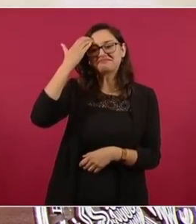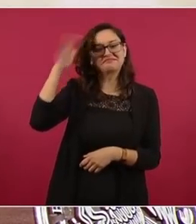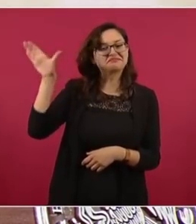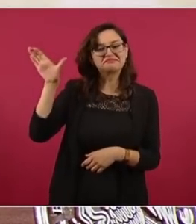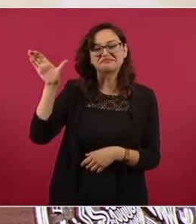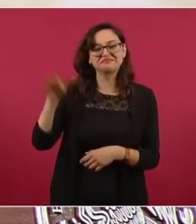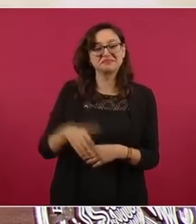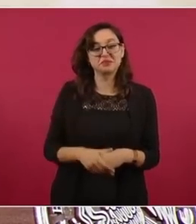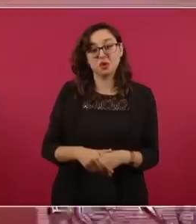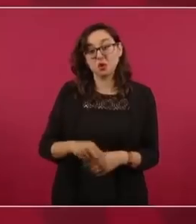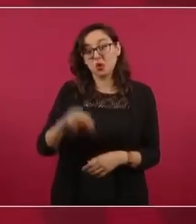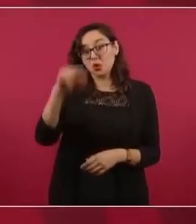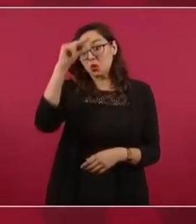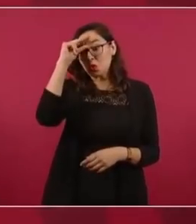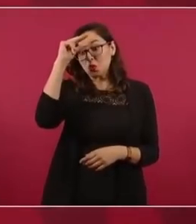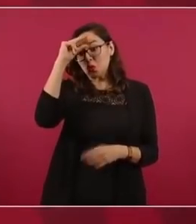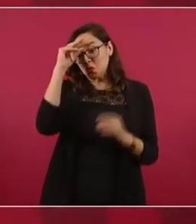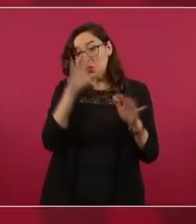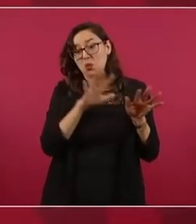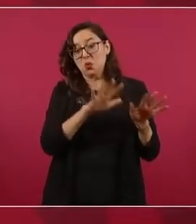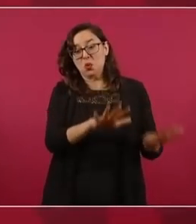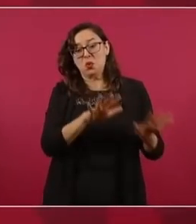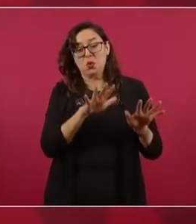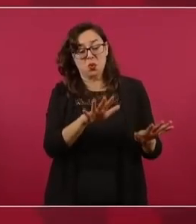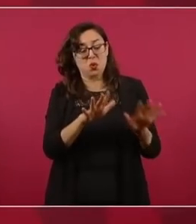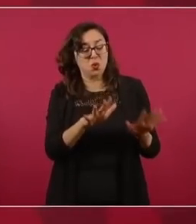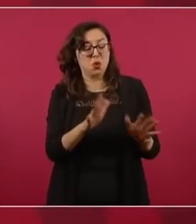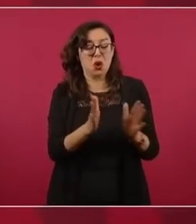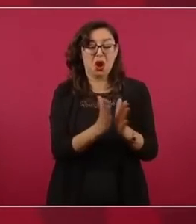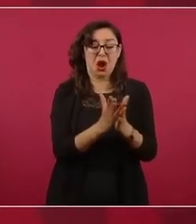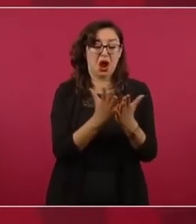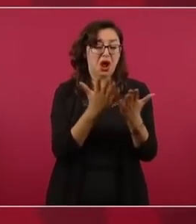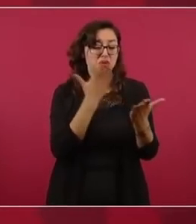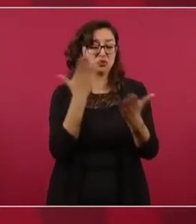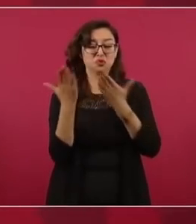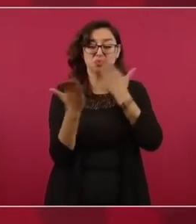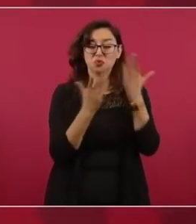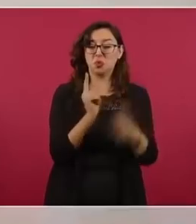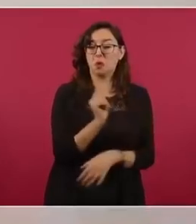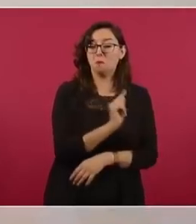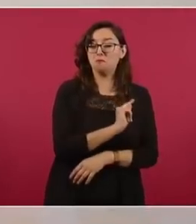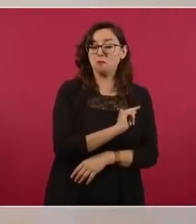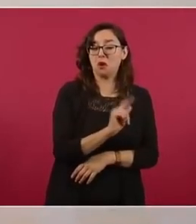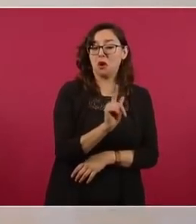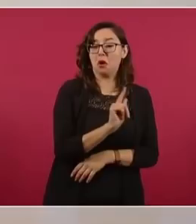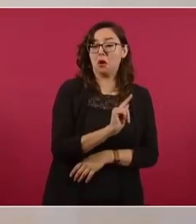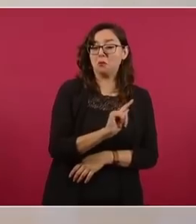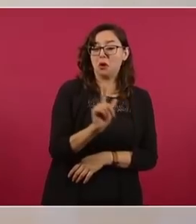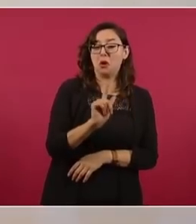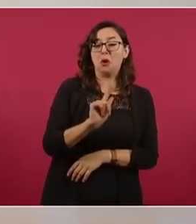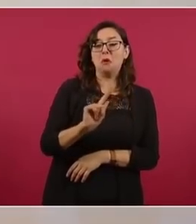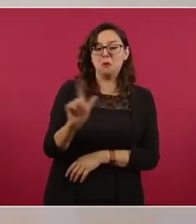Y es una eminencia en otros terrenos,